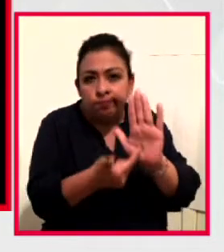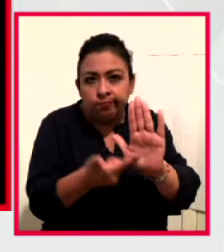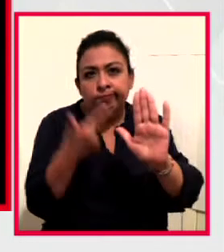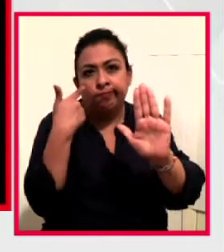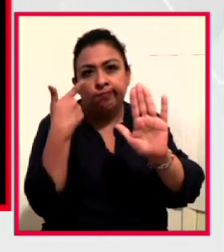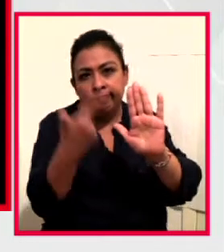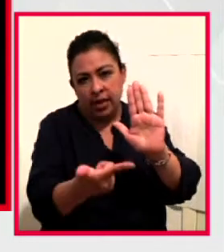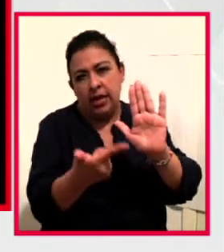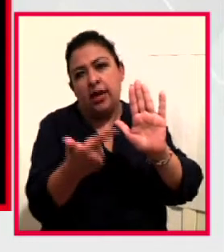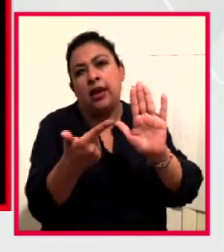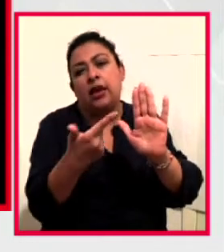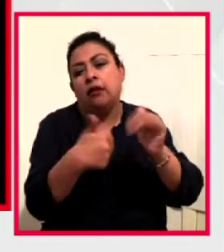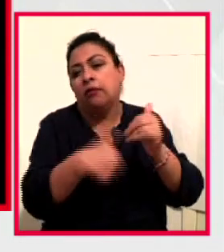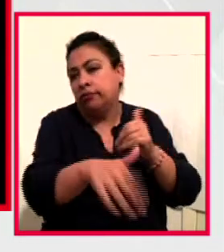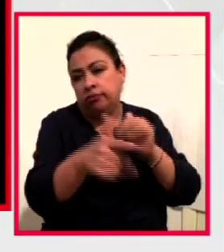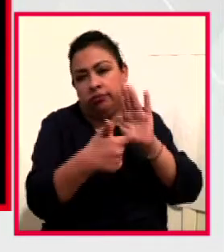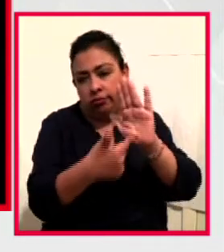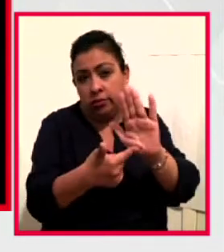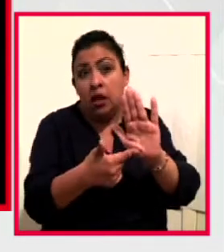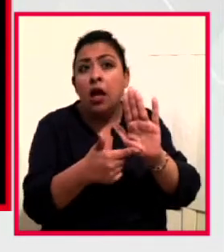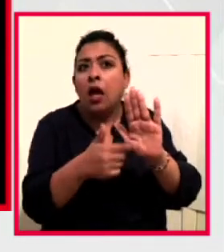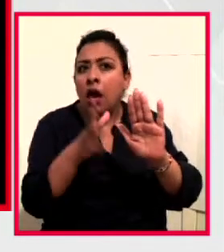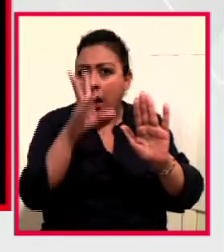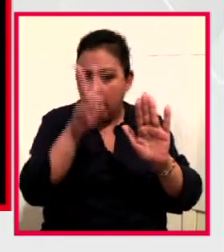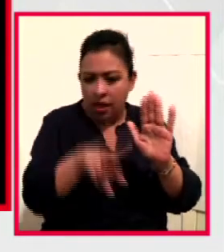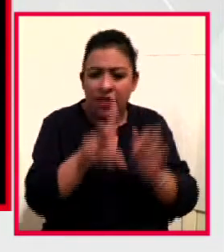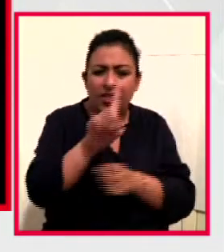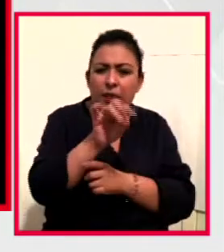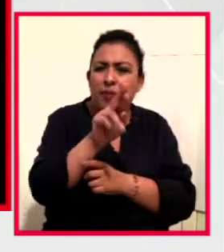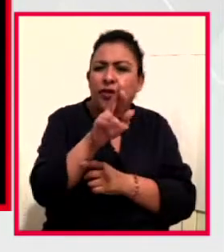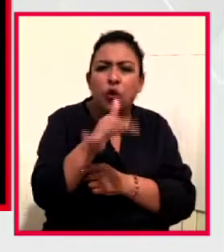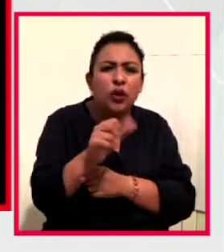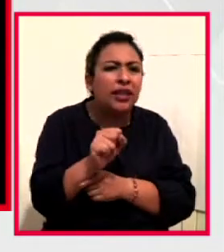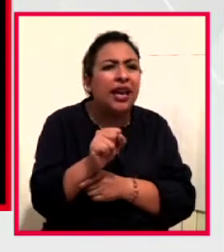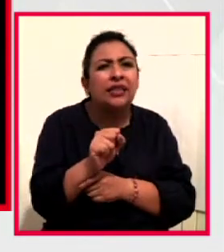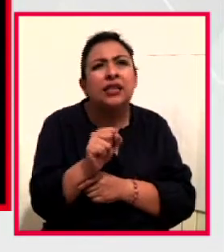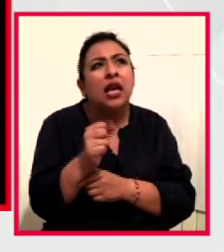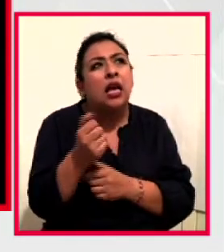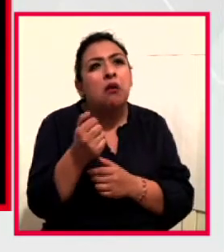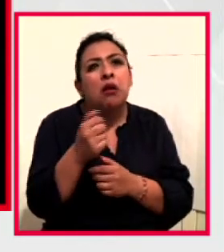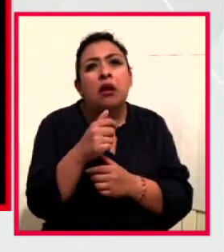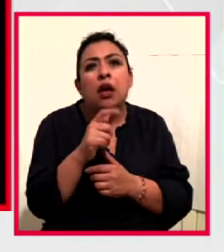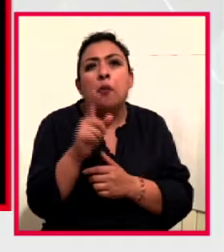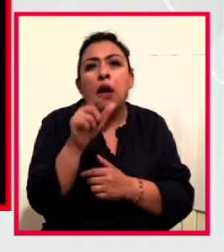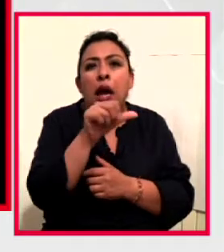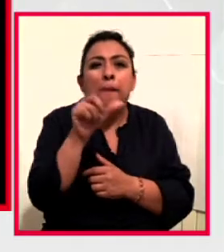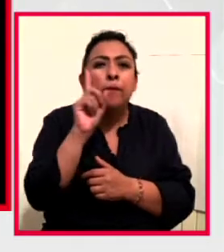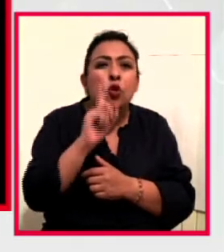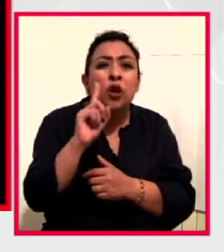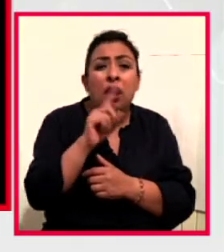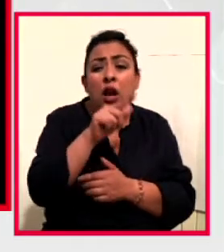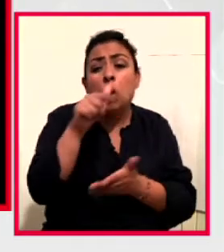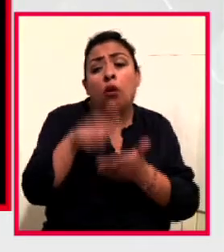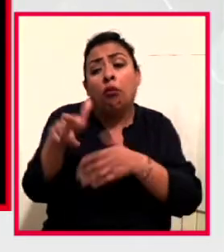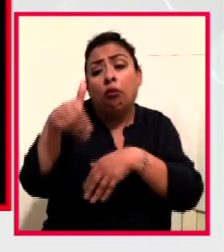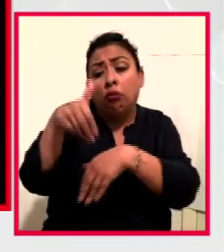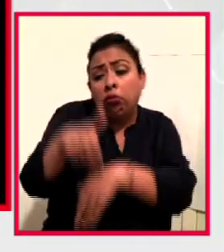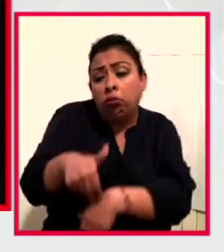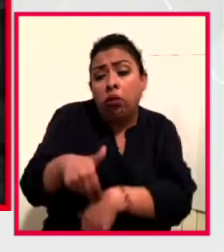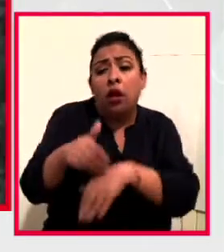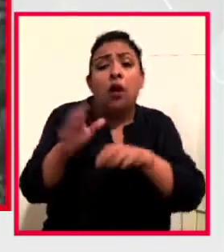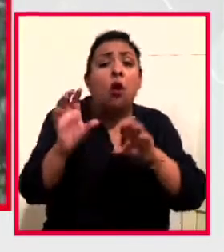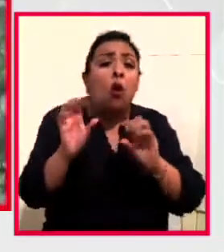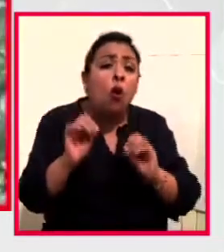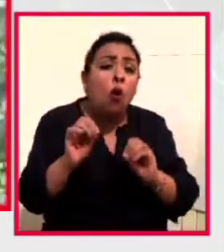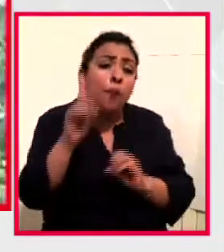en estos espacios, que sean dramaturgias que no sigan fomentando a la mujer desde un lugar sumiso o a la mujer